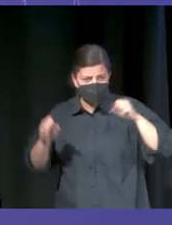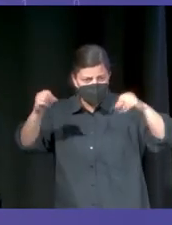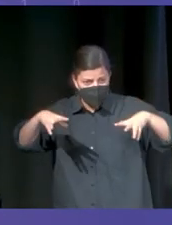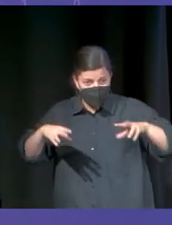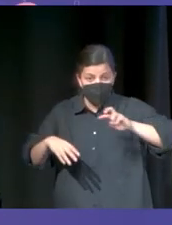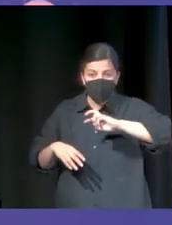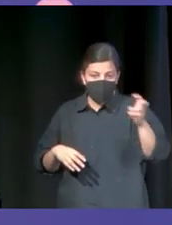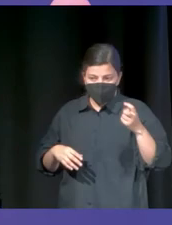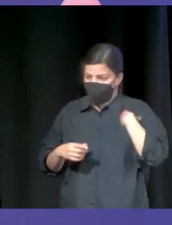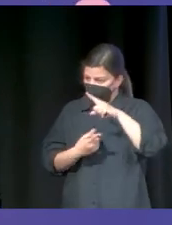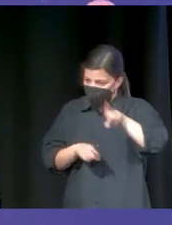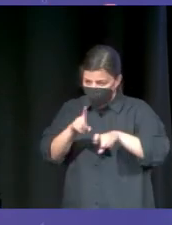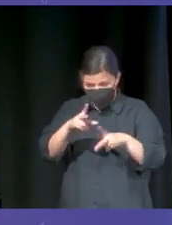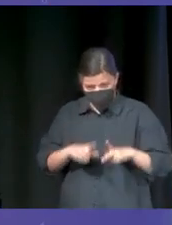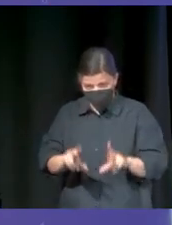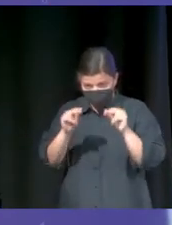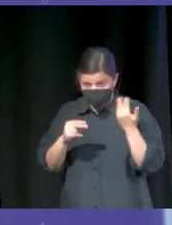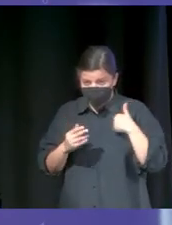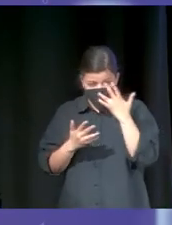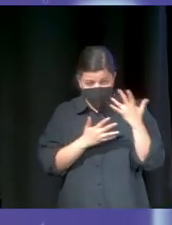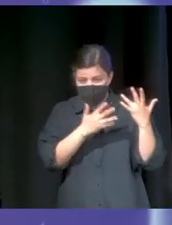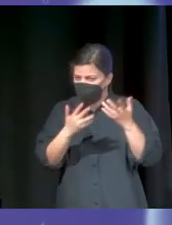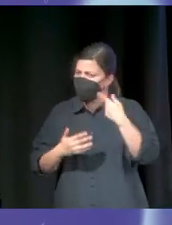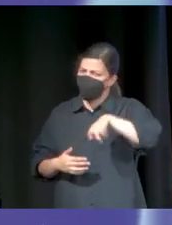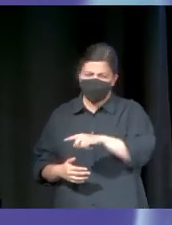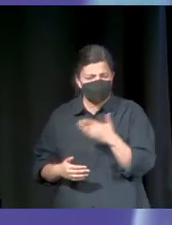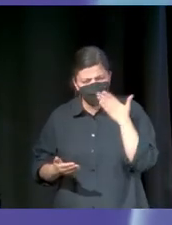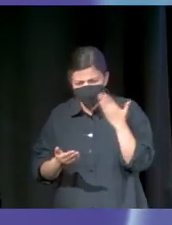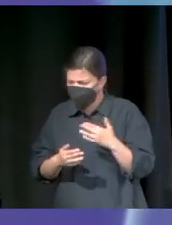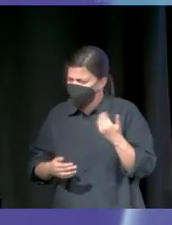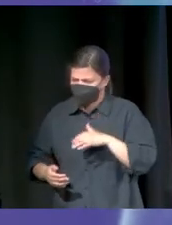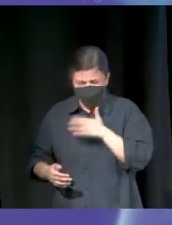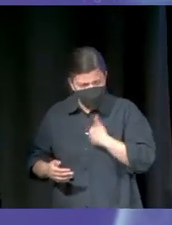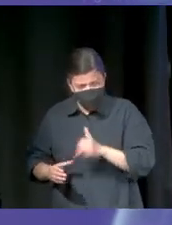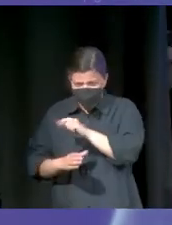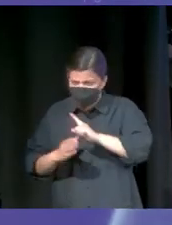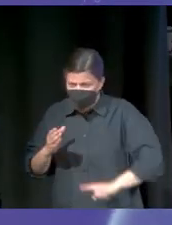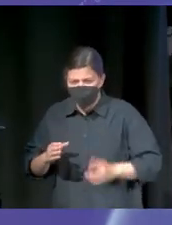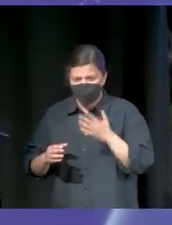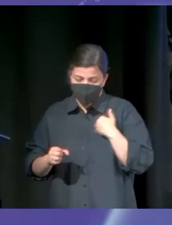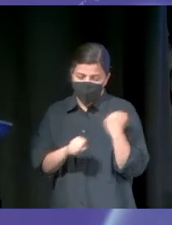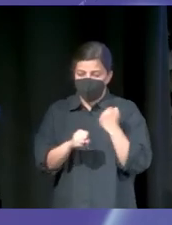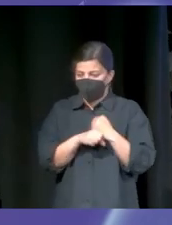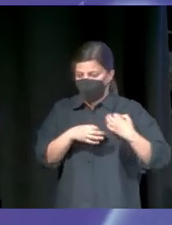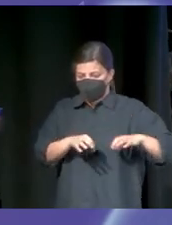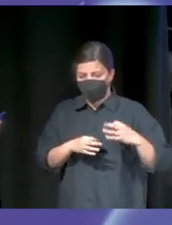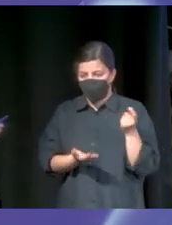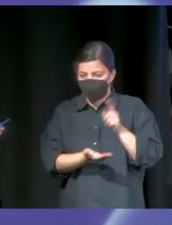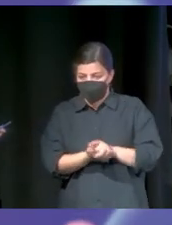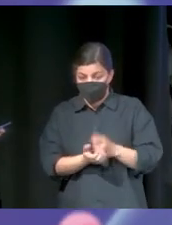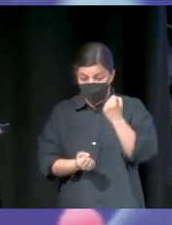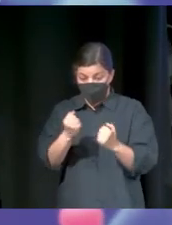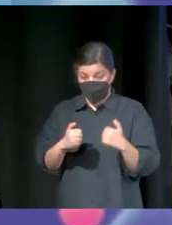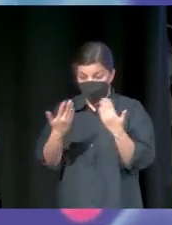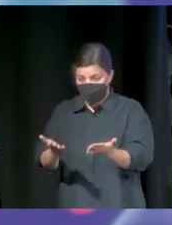Siguiente. Y con esta pregunta acabo. Han pasado diez años, estáis hartos de esta industria, la odiáis profundamente y volvéis a vuestros empleos y os regalan un